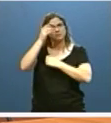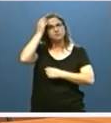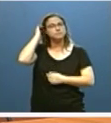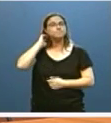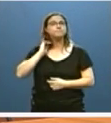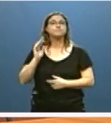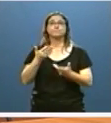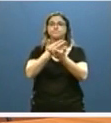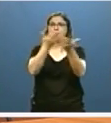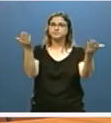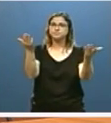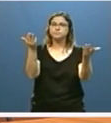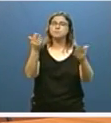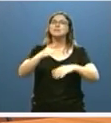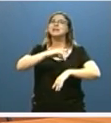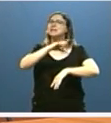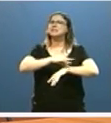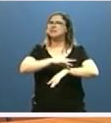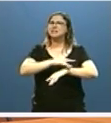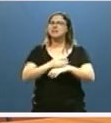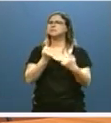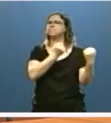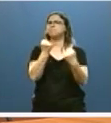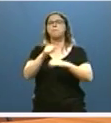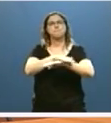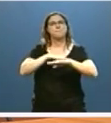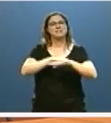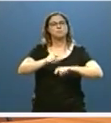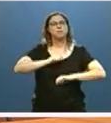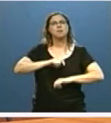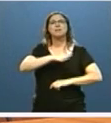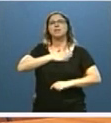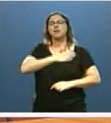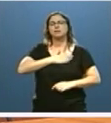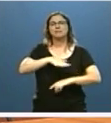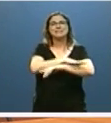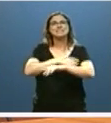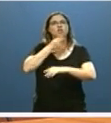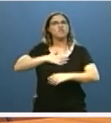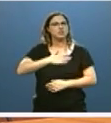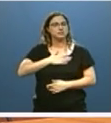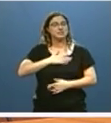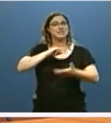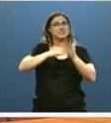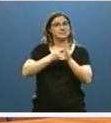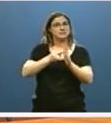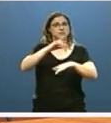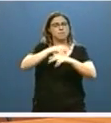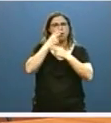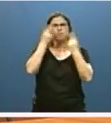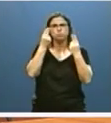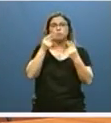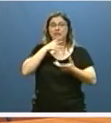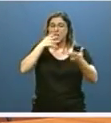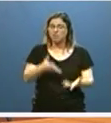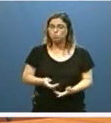Señorías, la sanidad es uno de los pilares básicos del estado del bienestar. Al sistema sanitario público destinamos